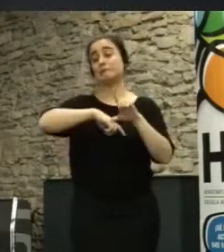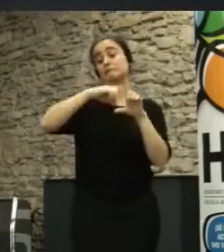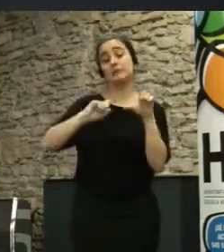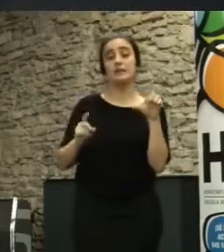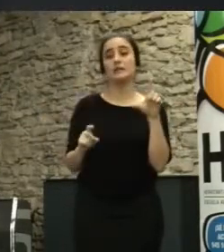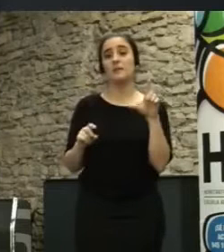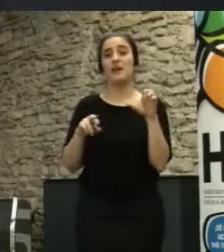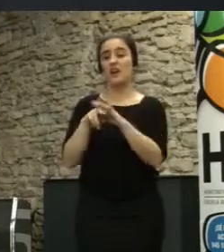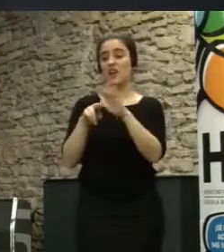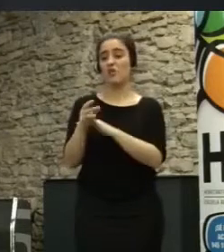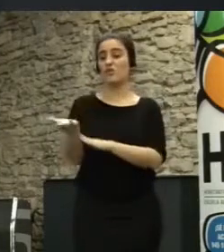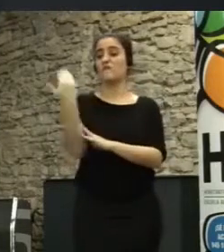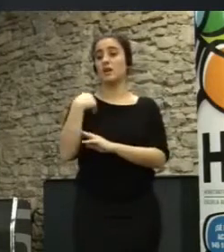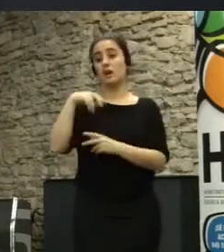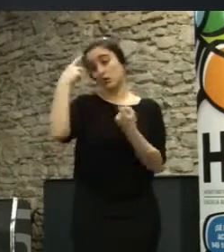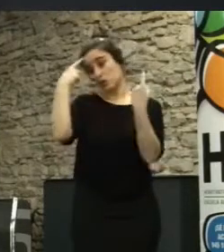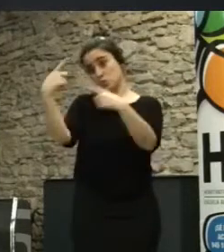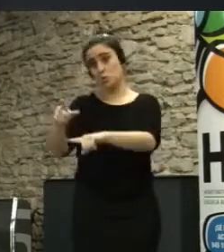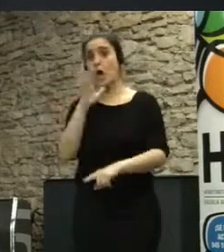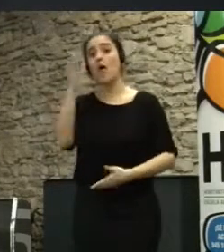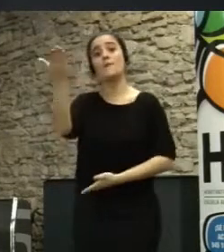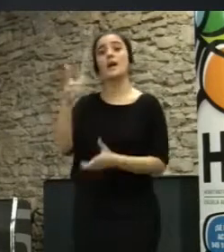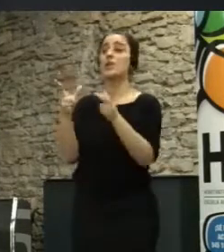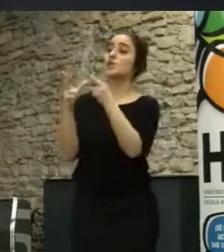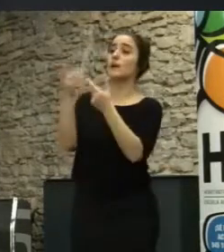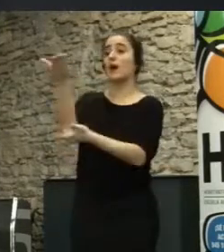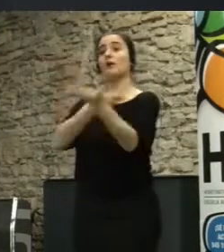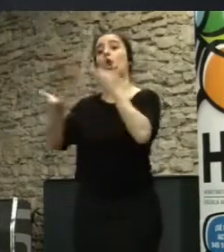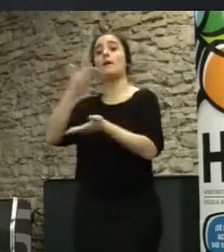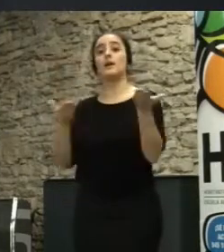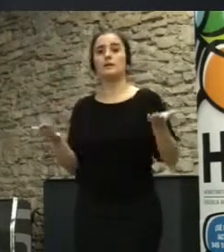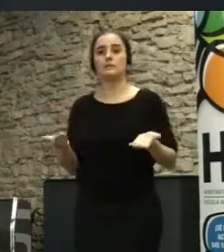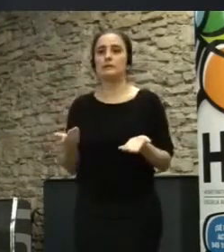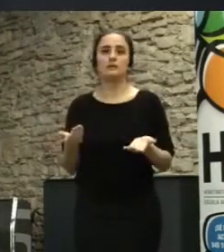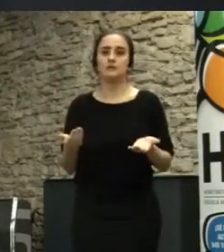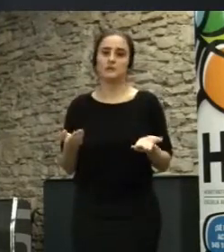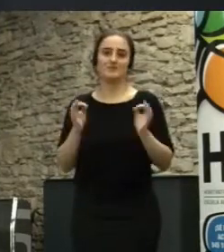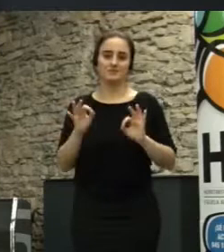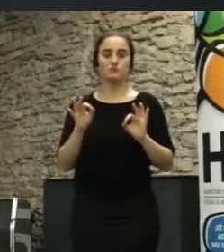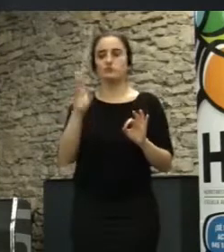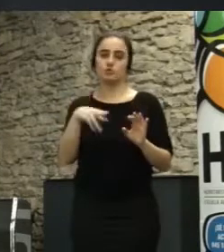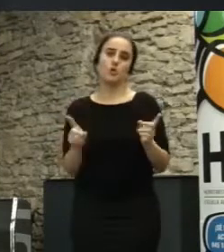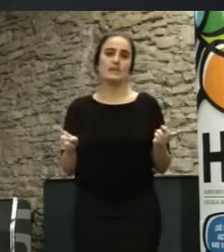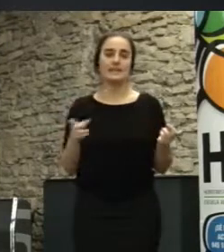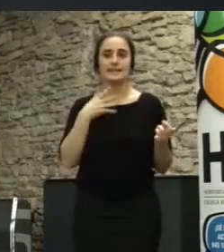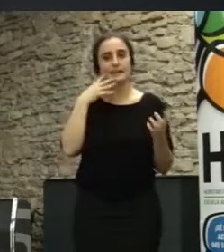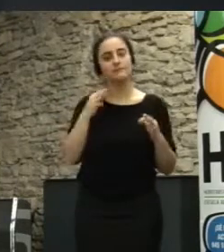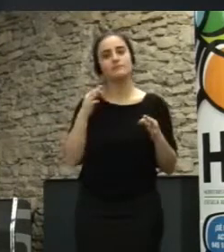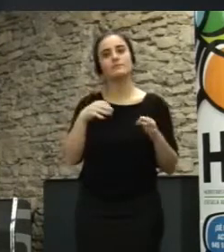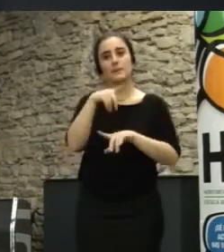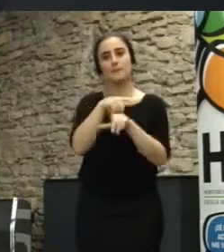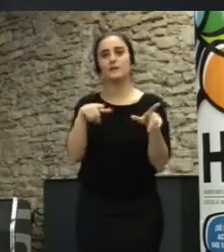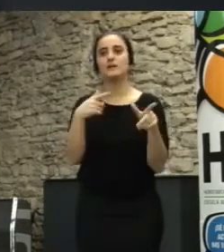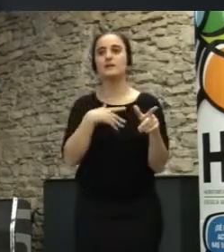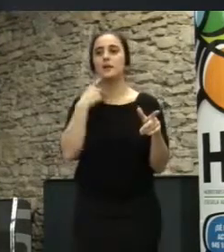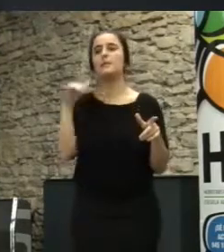hemos quitado los recursos buscaos la vida venga colaboración ciudadanos hacer todo no era eso entonces un poco la gente marcó mucho la